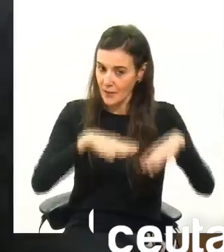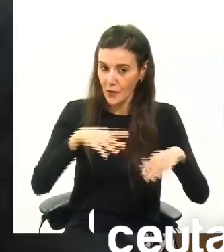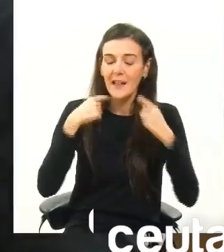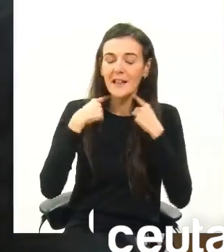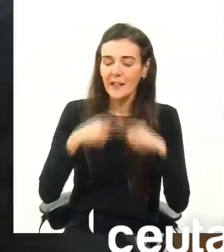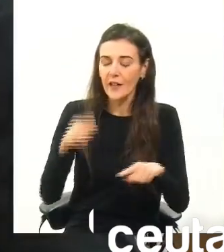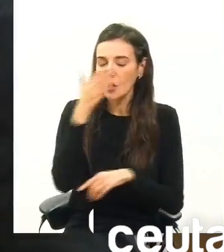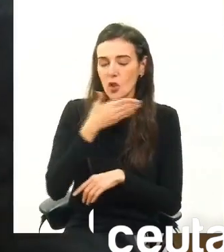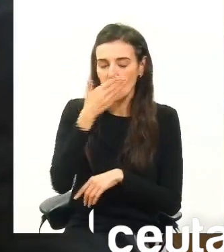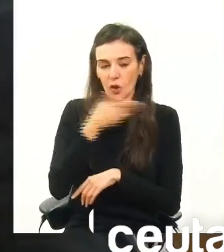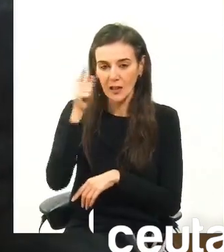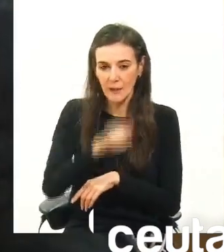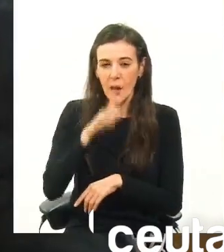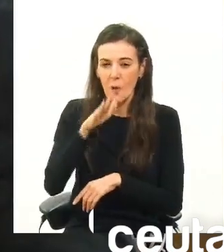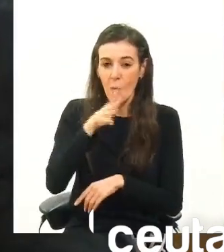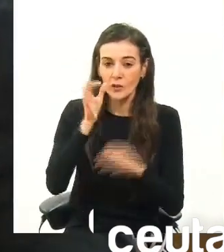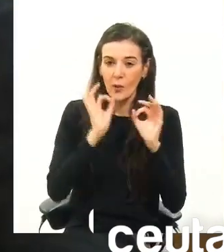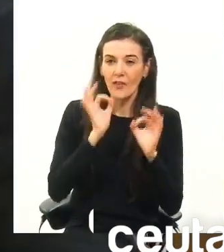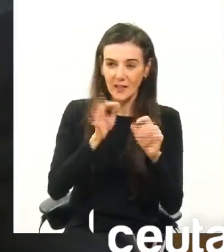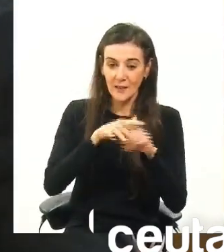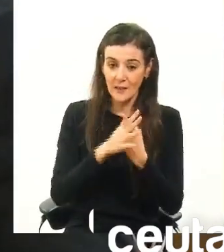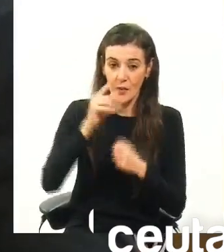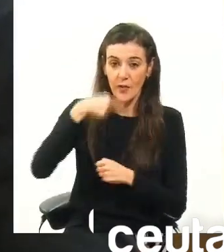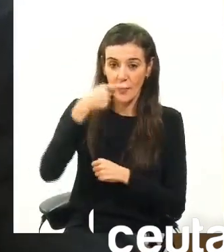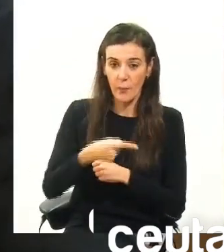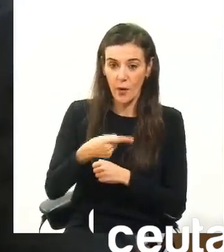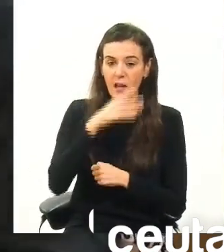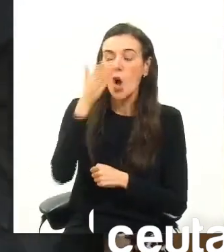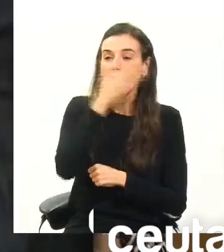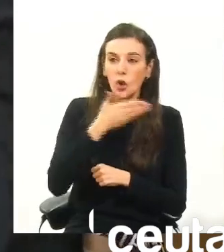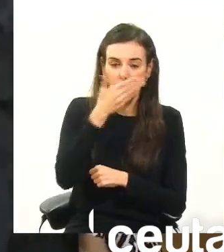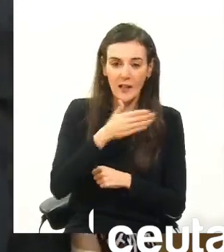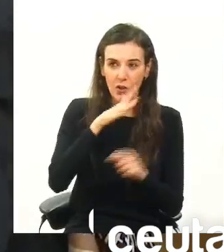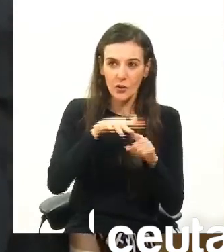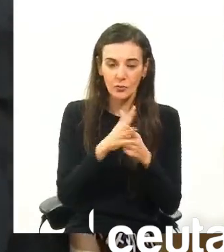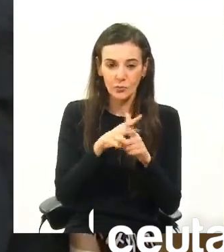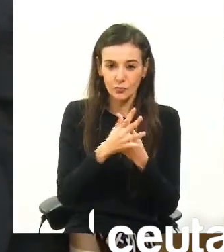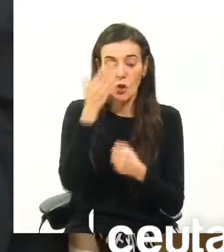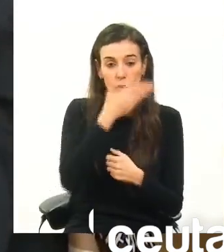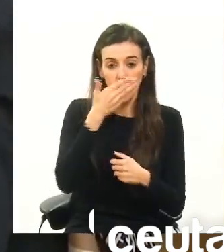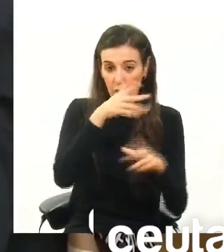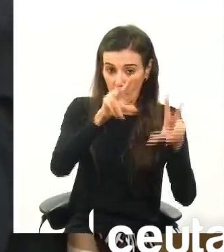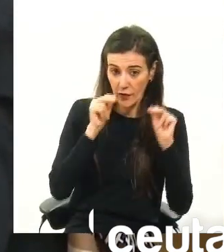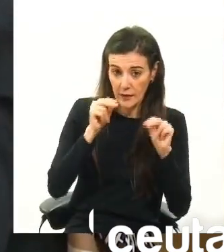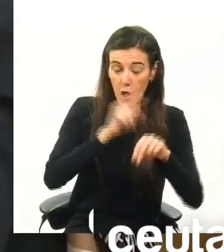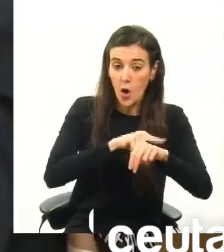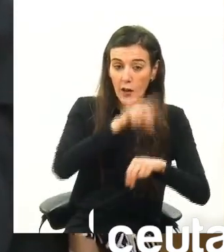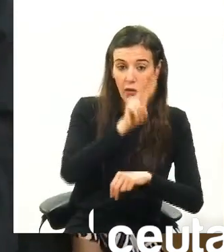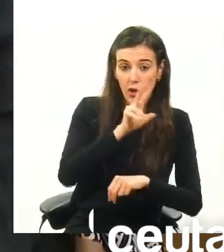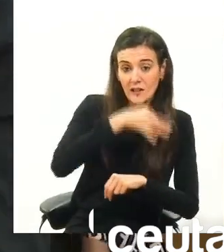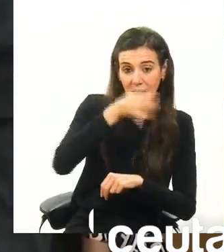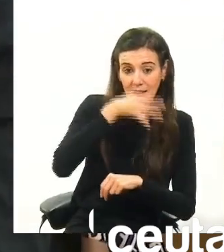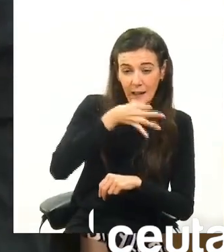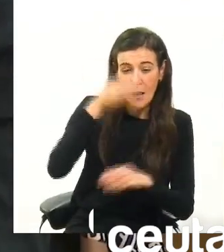fracaso escolar. Porque efectivamente, una vez que los colegios acaban su jornada electiva a las dos de la tarde,